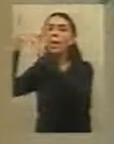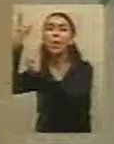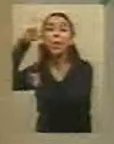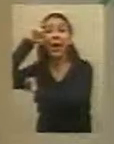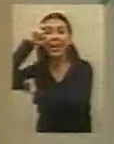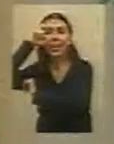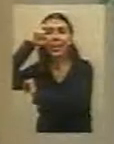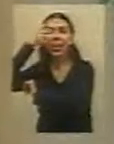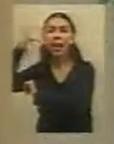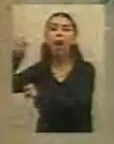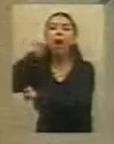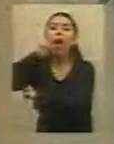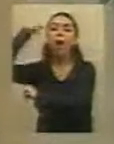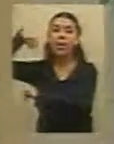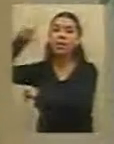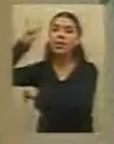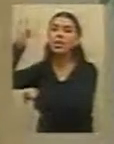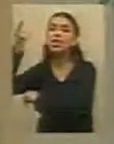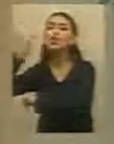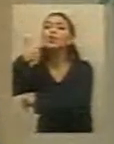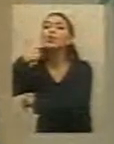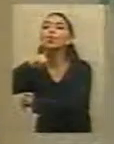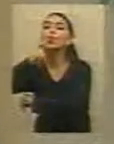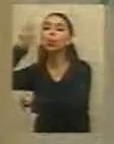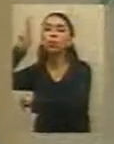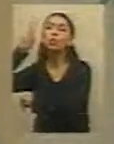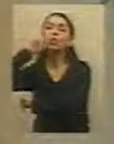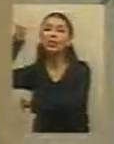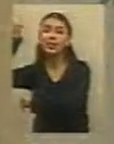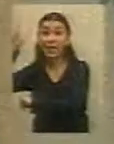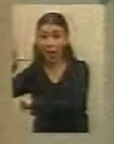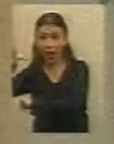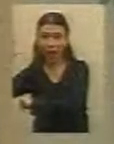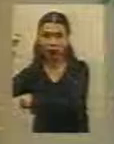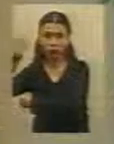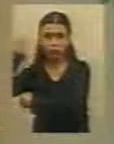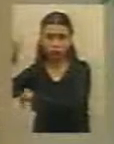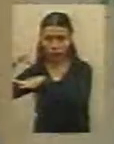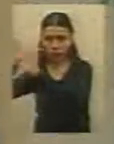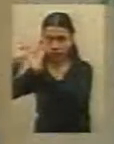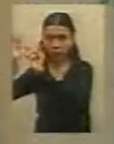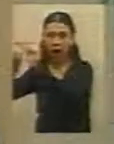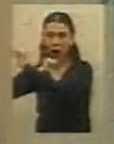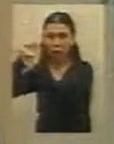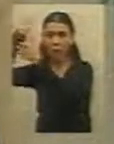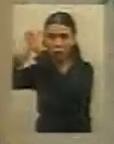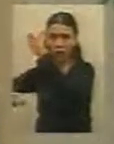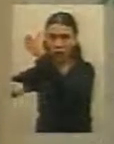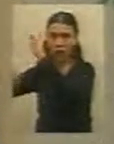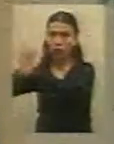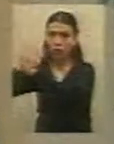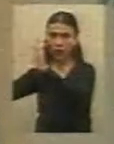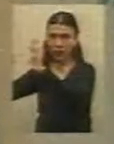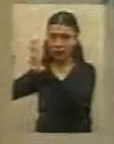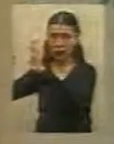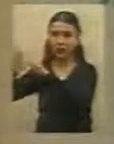está todo confirmado, está todo arreglado. Por eso es que salgo a decir que ya está solucionado este tema. Lo vamos a reubicar a ellos al